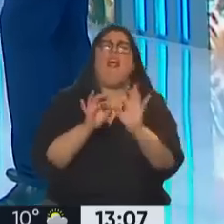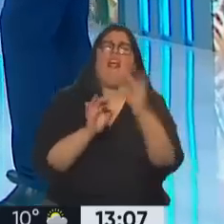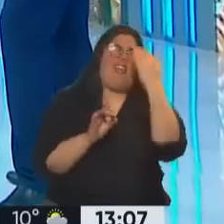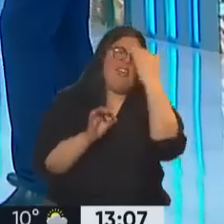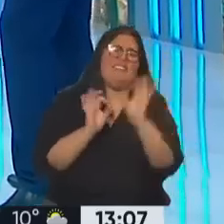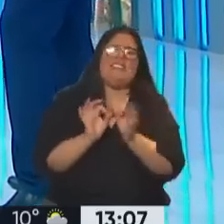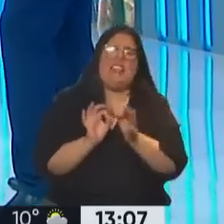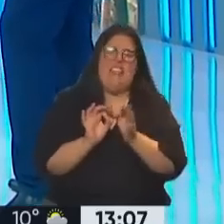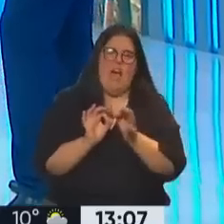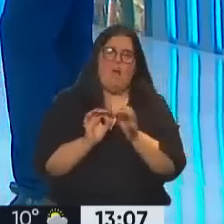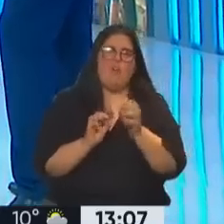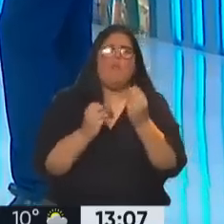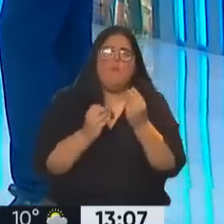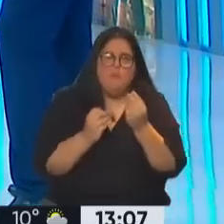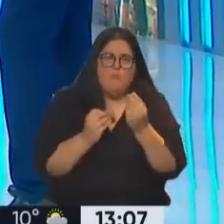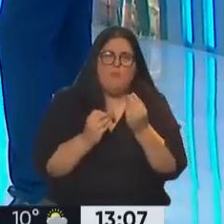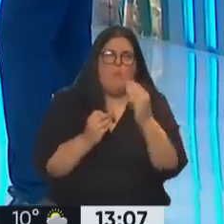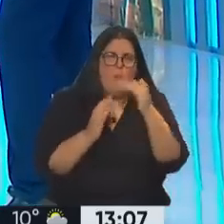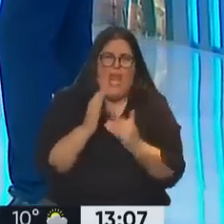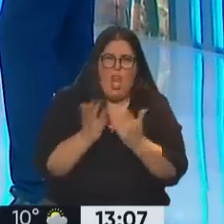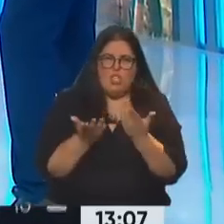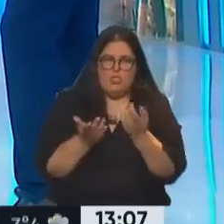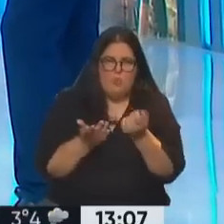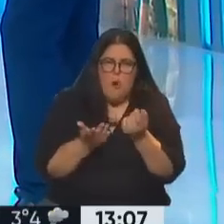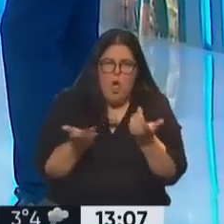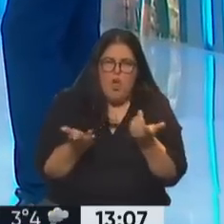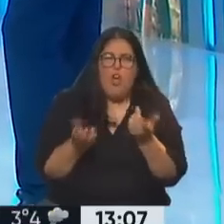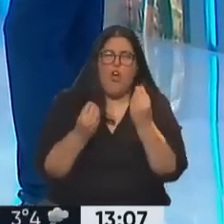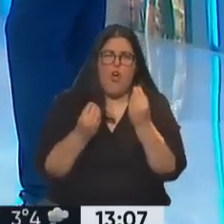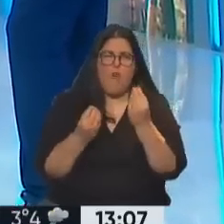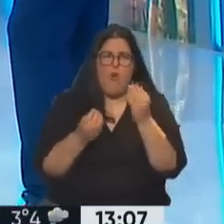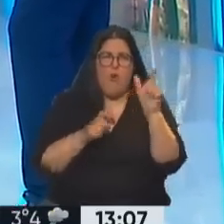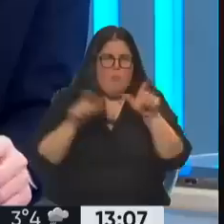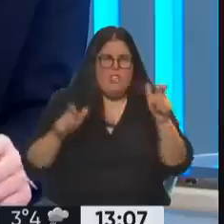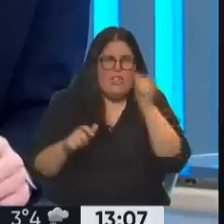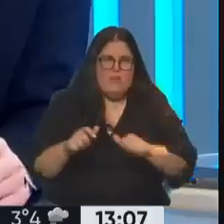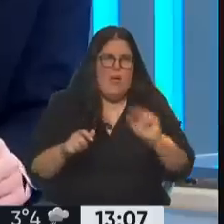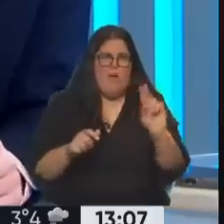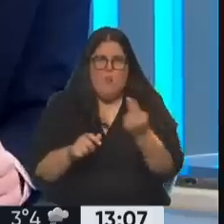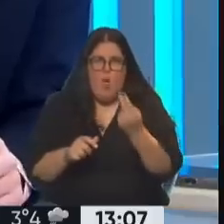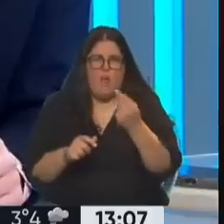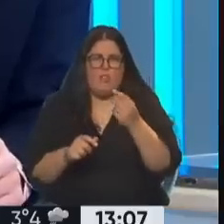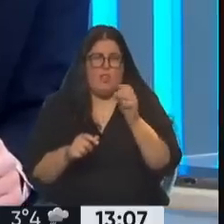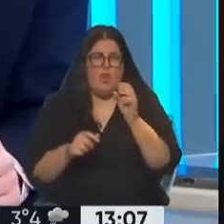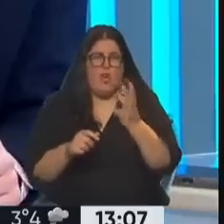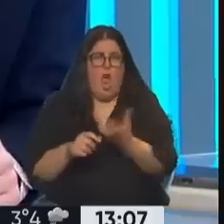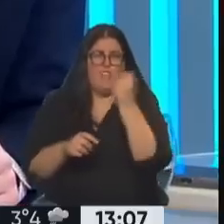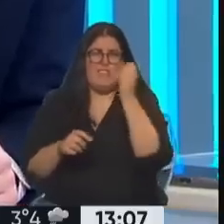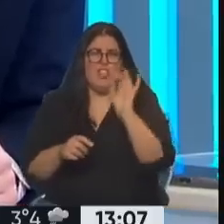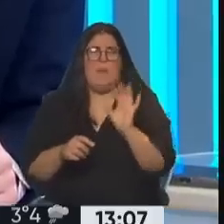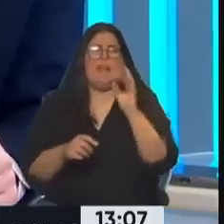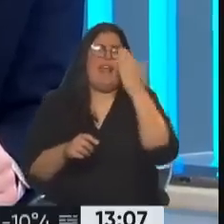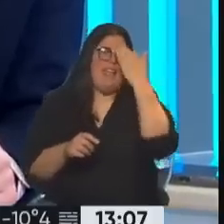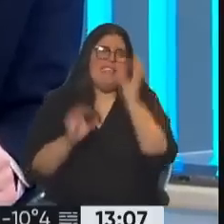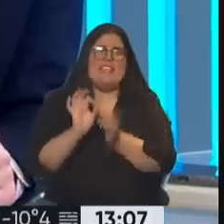paro. Y los muertos, los heridos, la destrucción. Entonces, como si se ha perdido la perspectiva. Yo no estoy totalmente de acuerdo con esa acción del movimiento